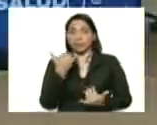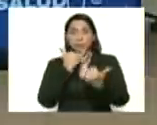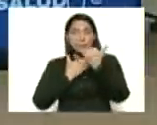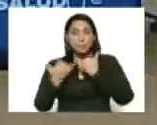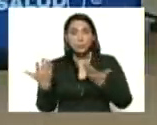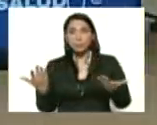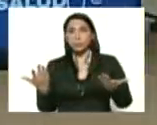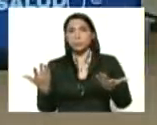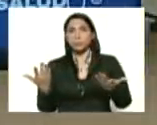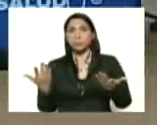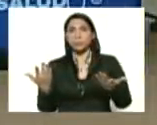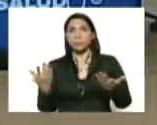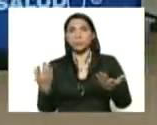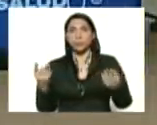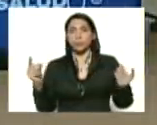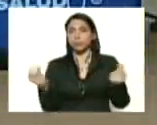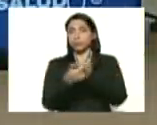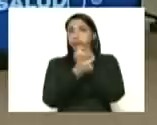Un pestañal.